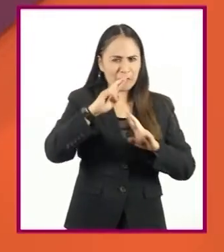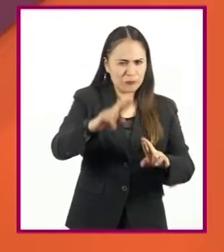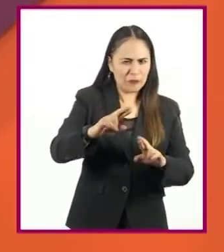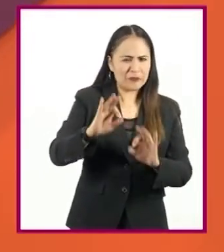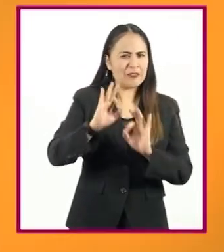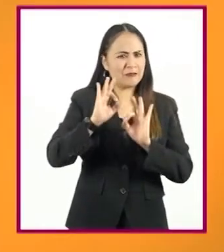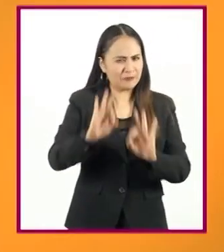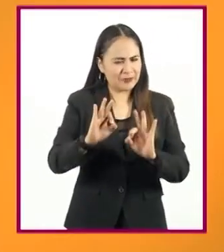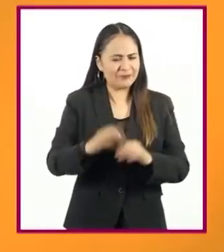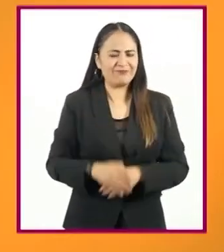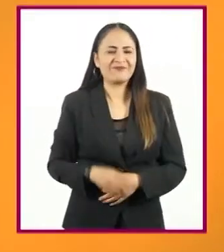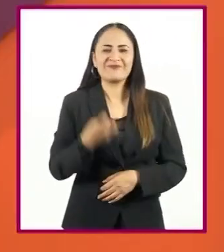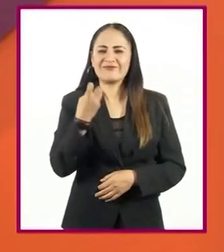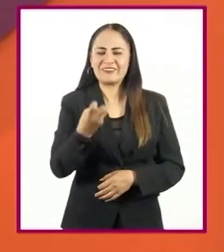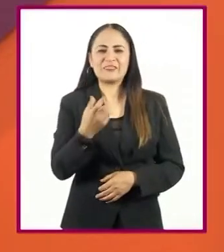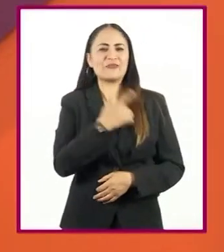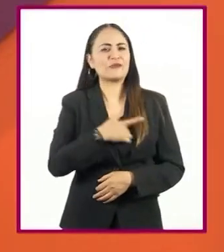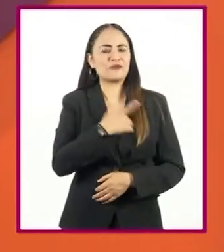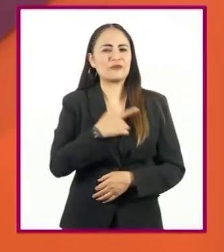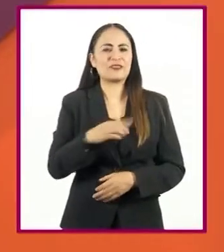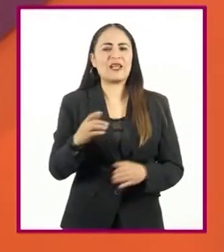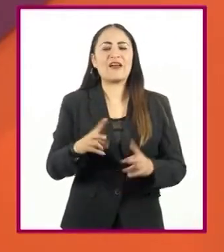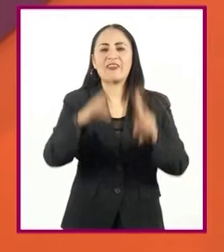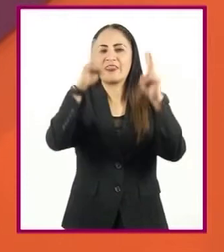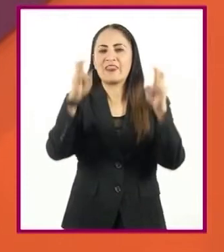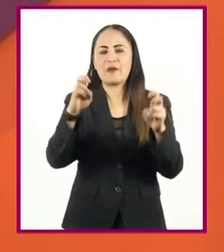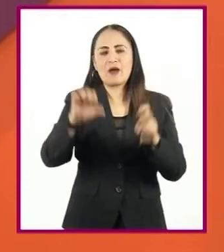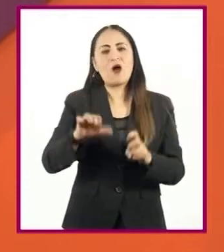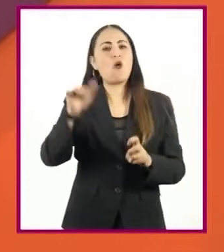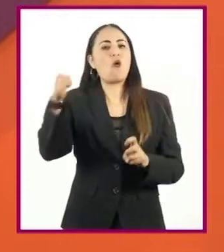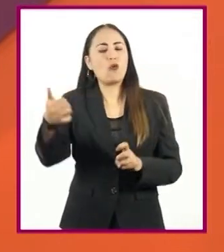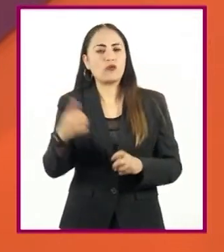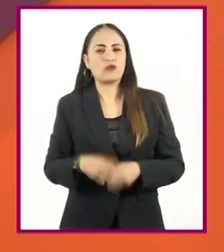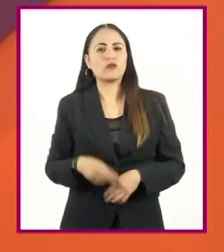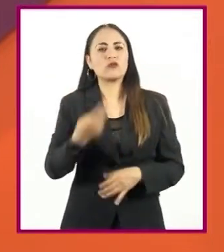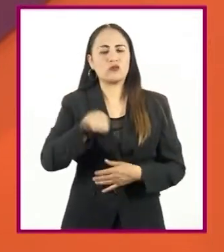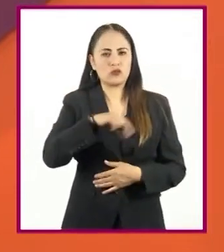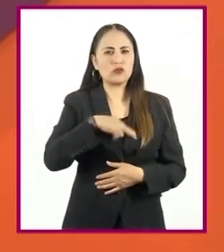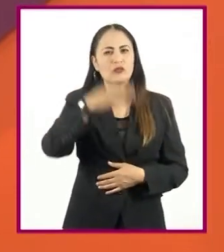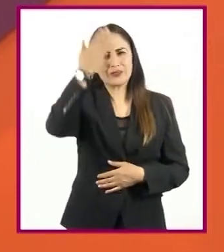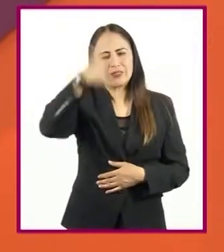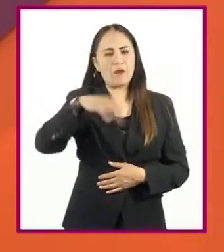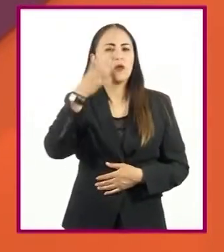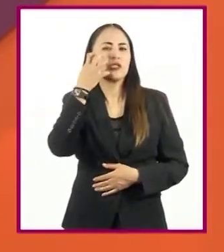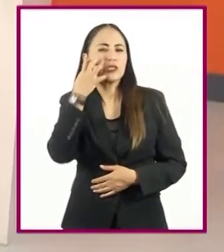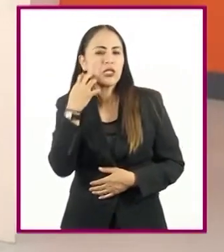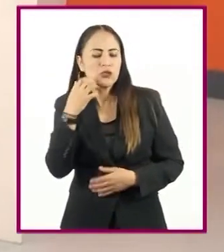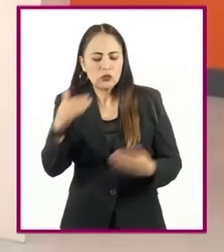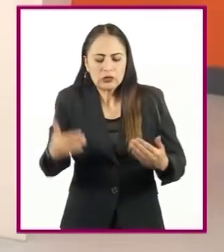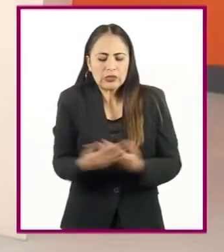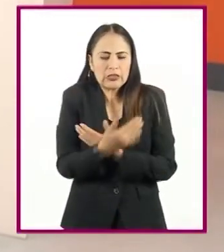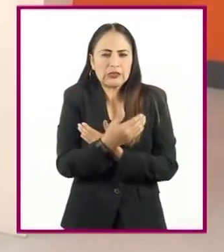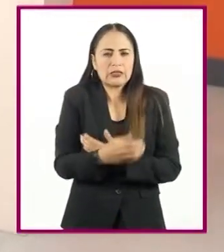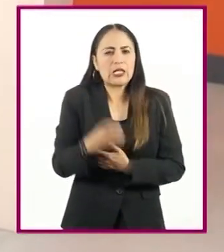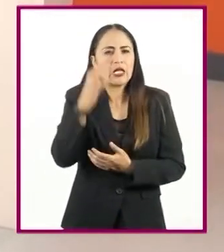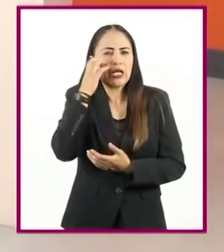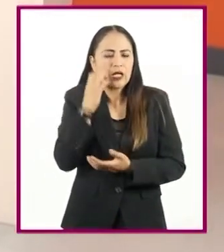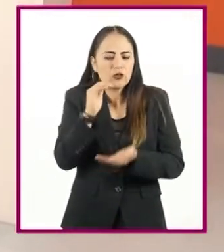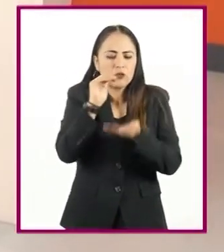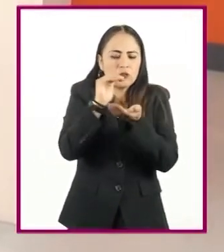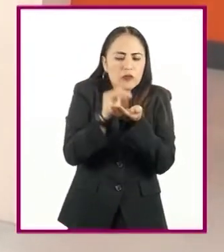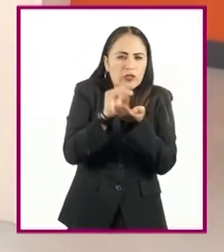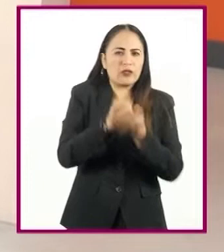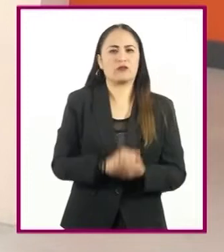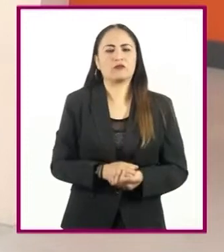gusta cada vez más. Pasemos al siguiente tema. Sabemos que de los gatos nacen pequeños gatitos, que los padres de las